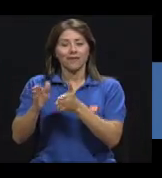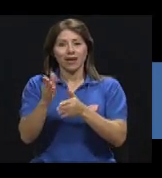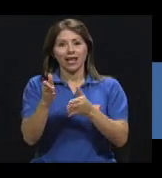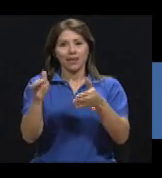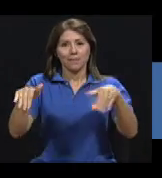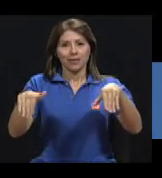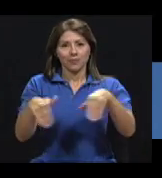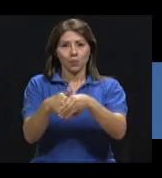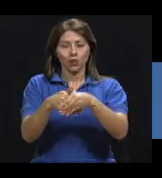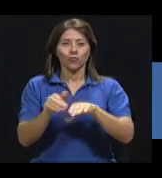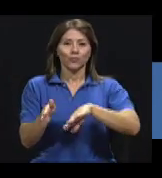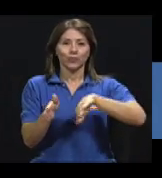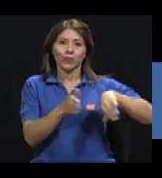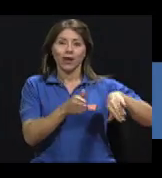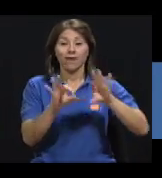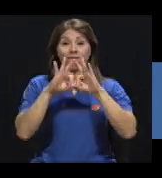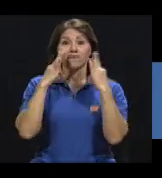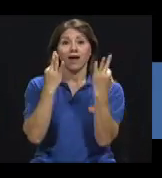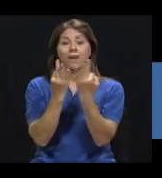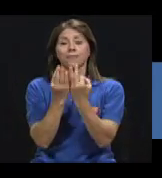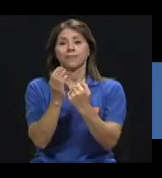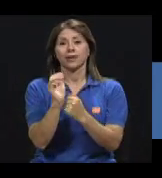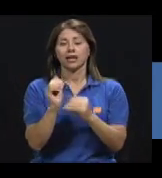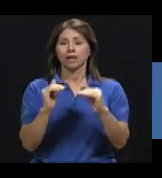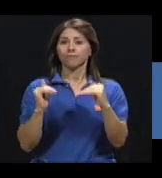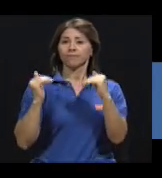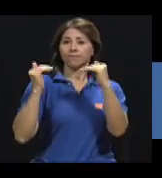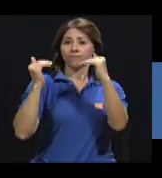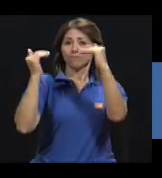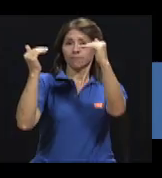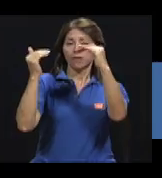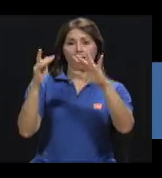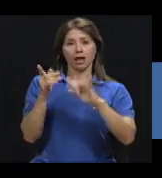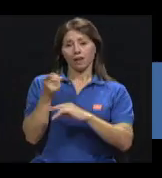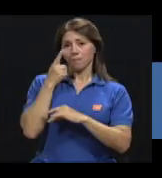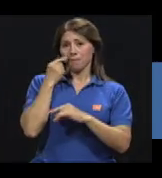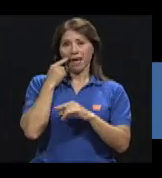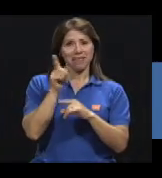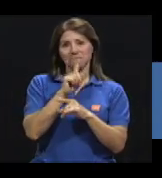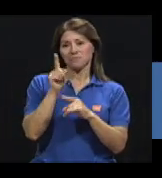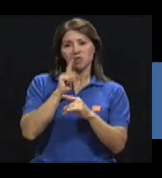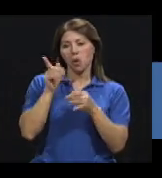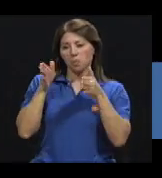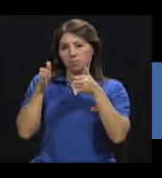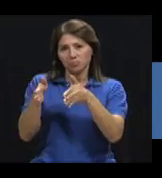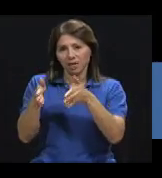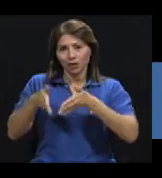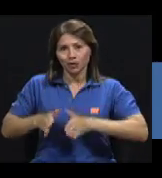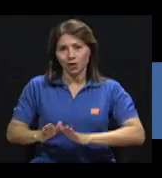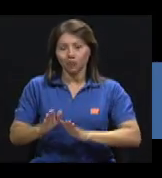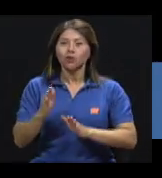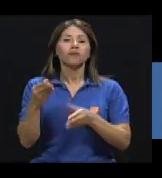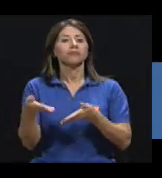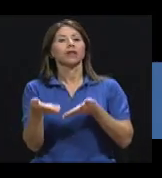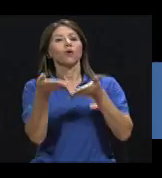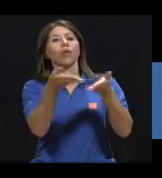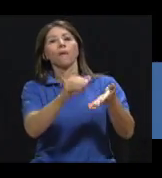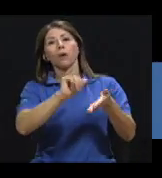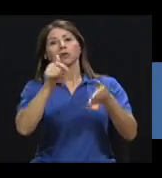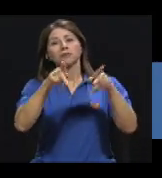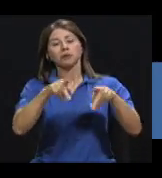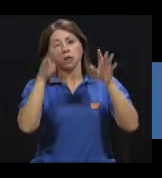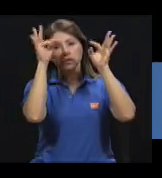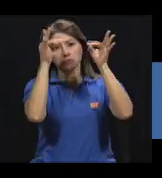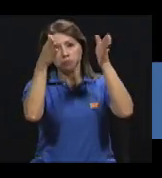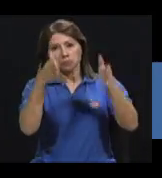aristocrática, el padre no se ocupaba de los hijos. Los confiaba a maestros, y solo los conocía cuando cumplían 15 o 16